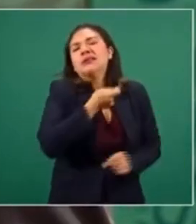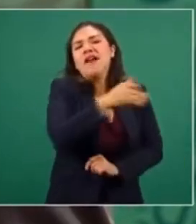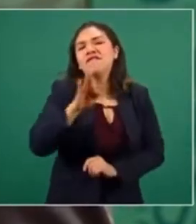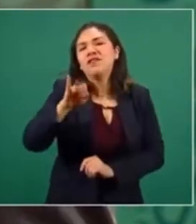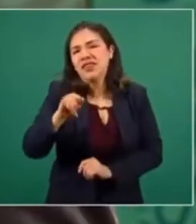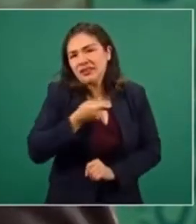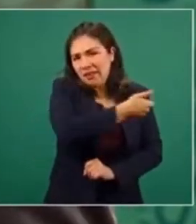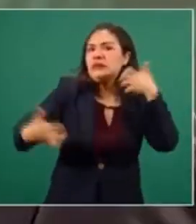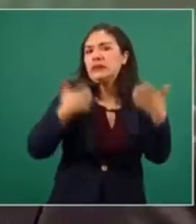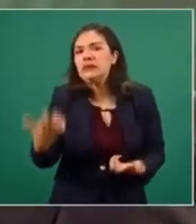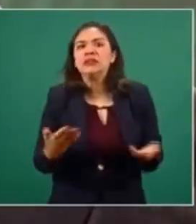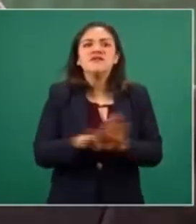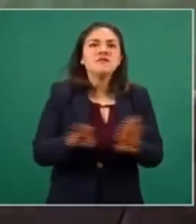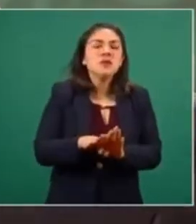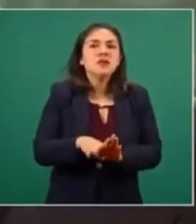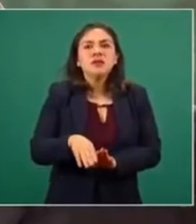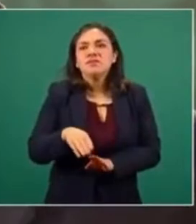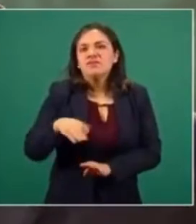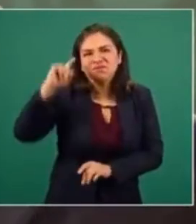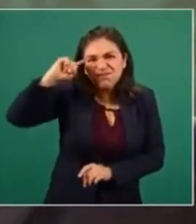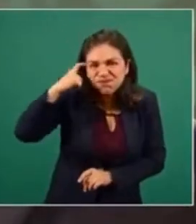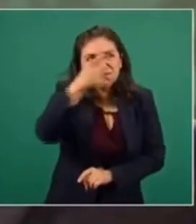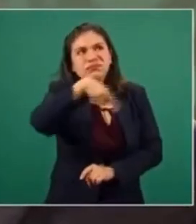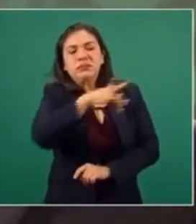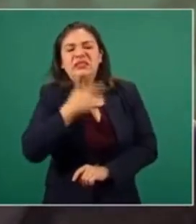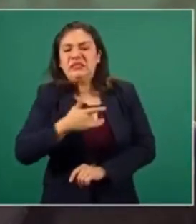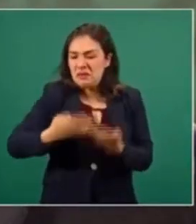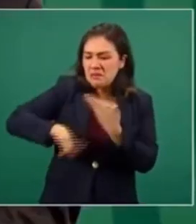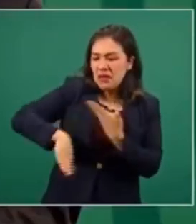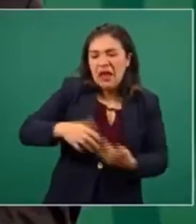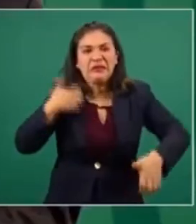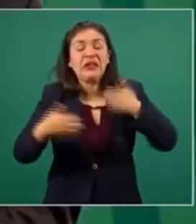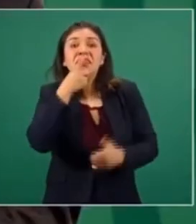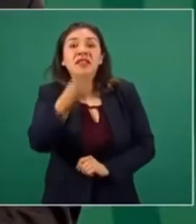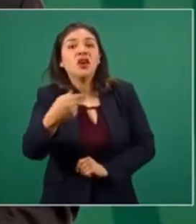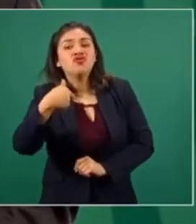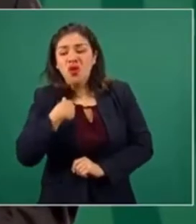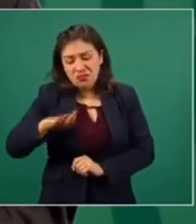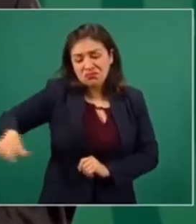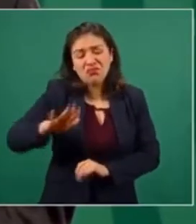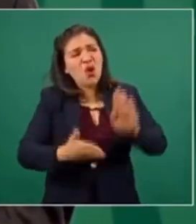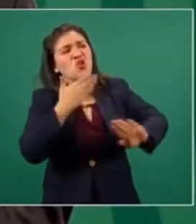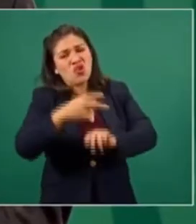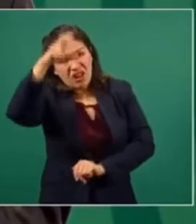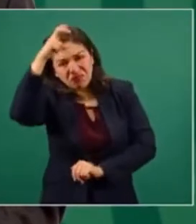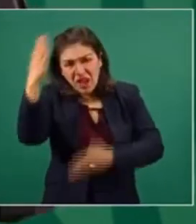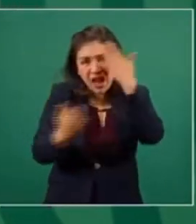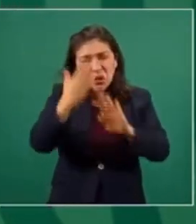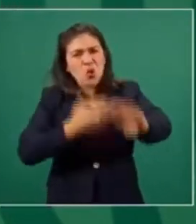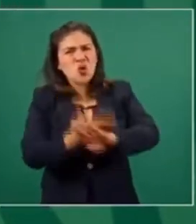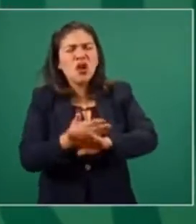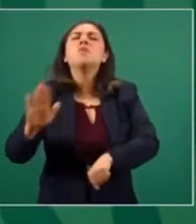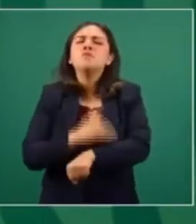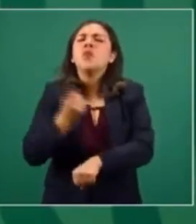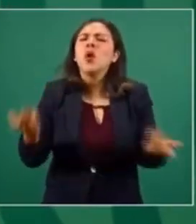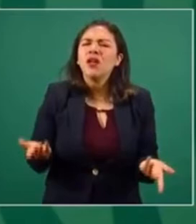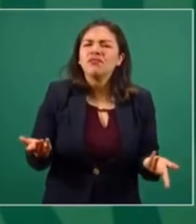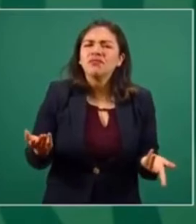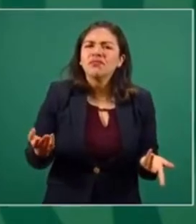los adversarios. Dicen que somos anti-intelectuales, porque pues ya